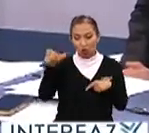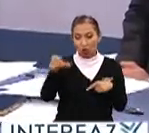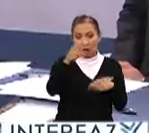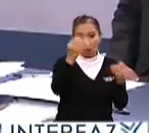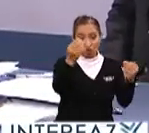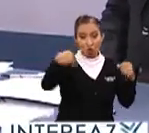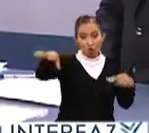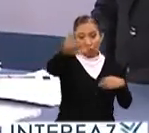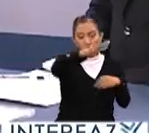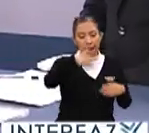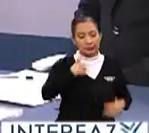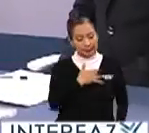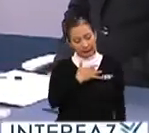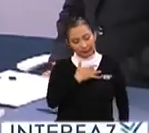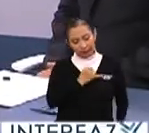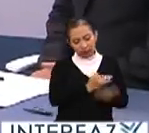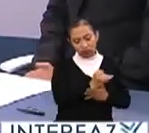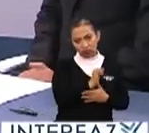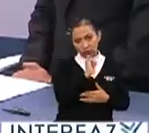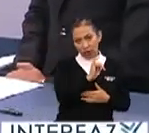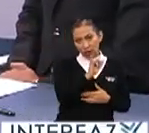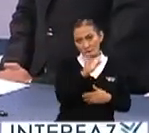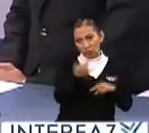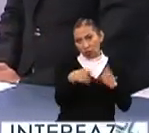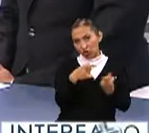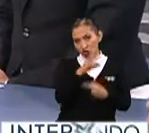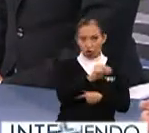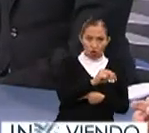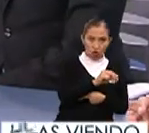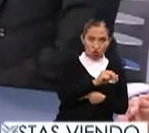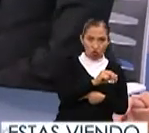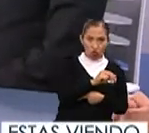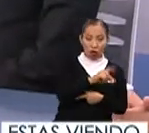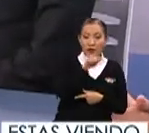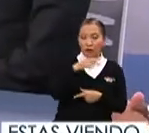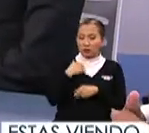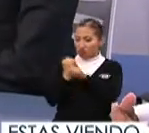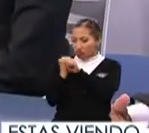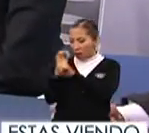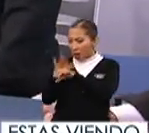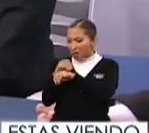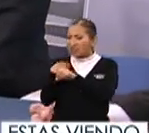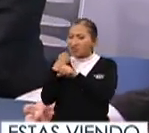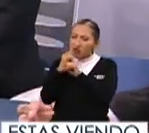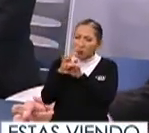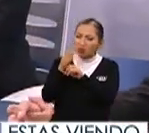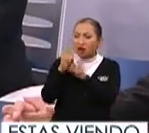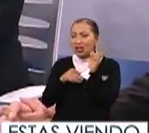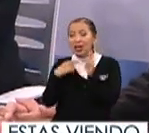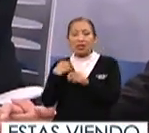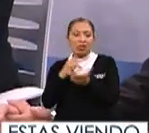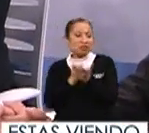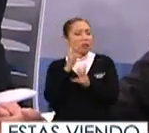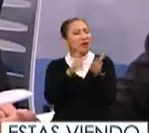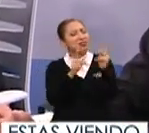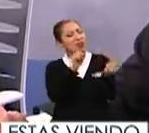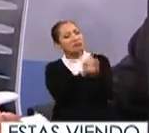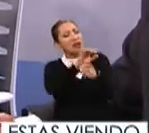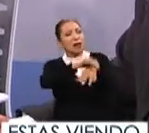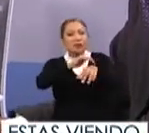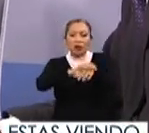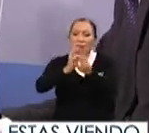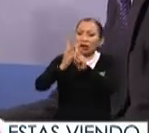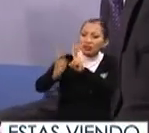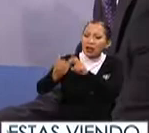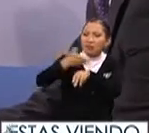muchos de ellos deciden si van o no van a votar, deciden informarse y quizá lo más importante, deciden platicar, dialogar con sus amigos,